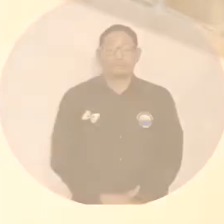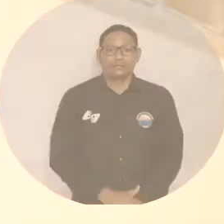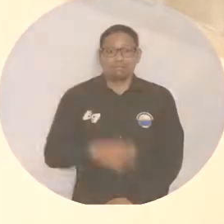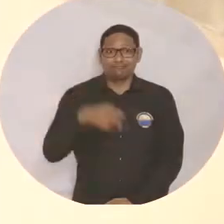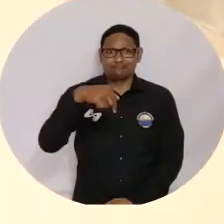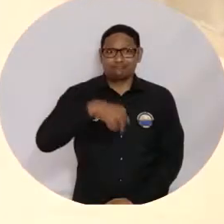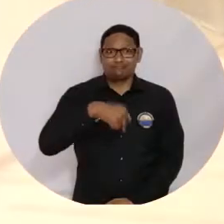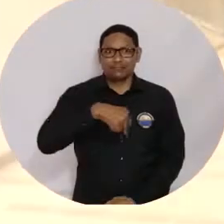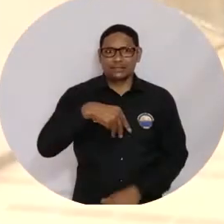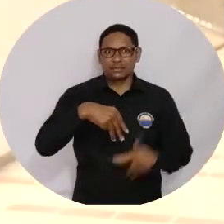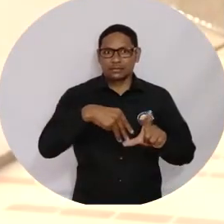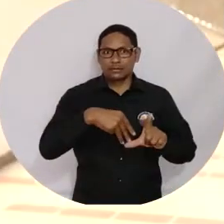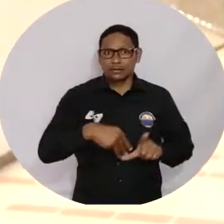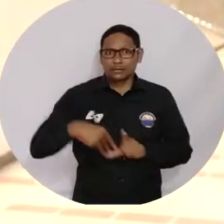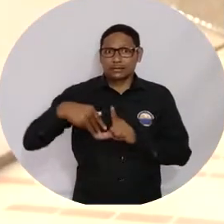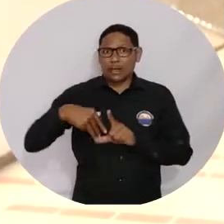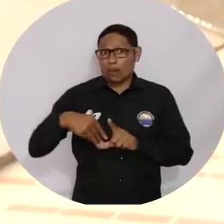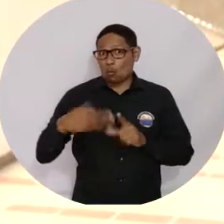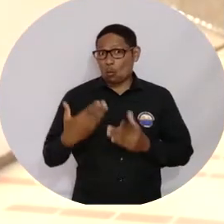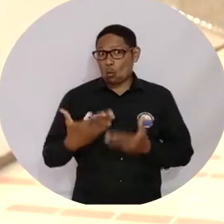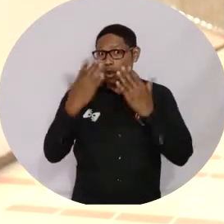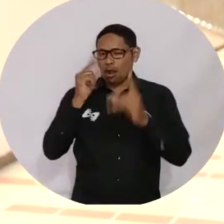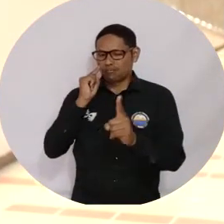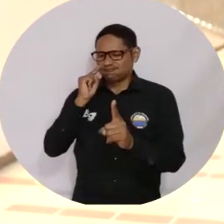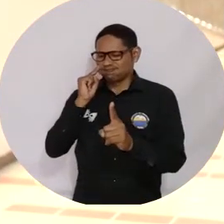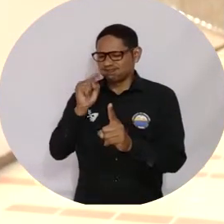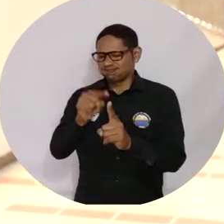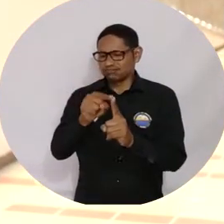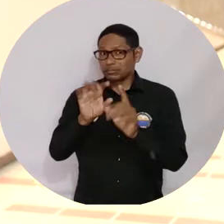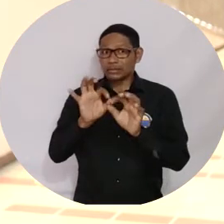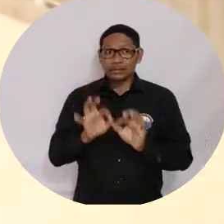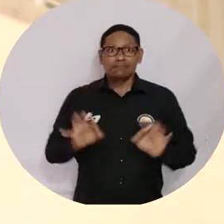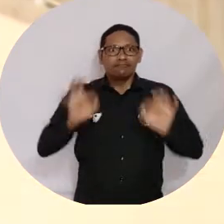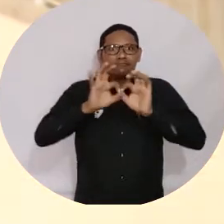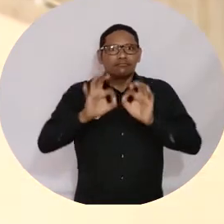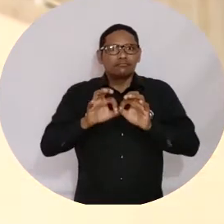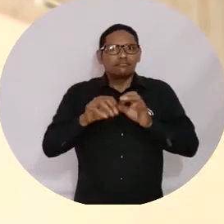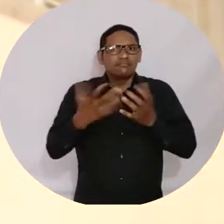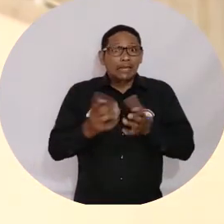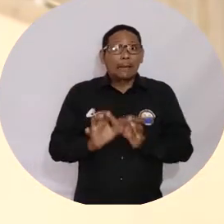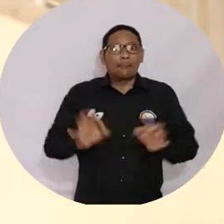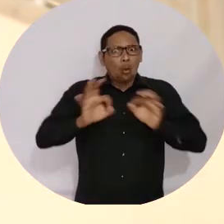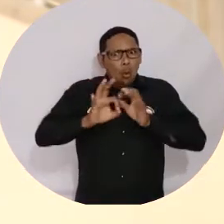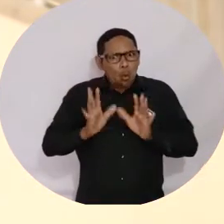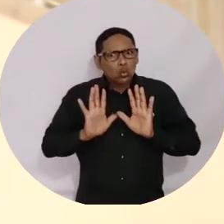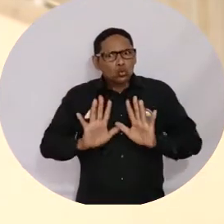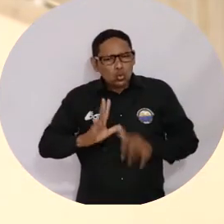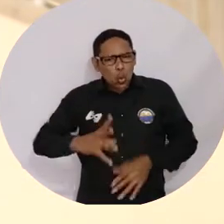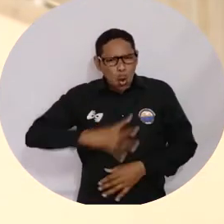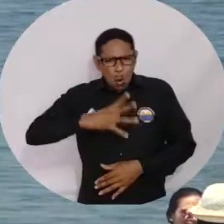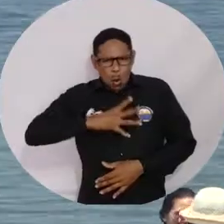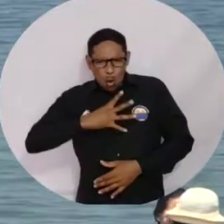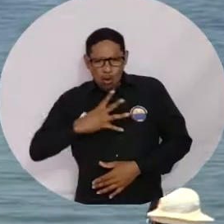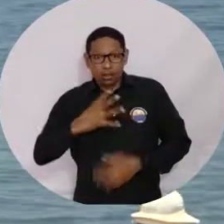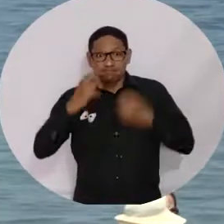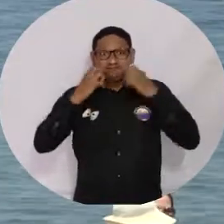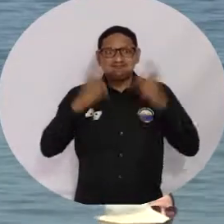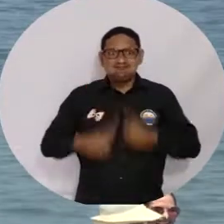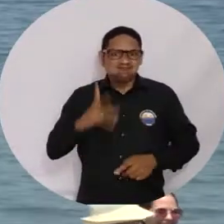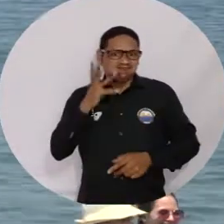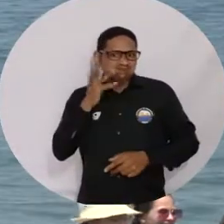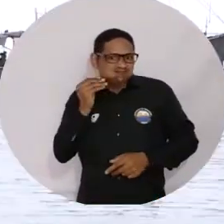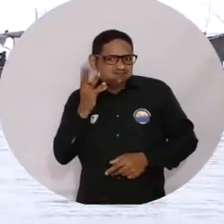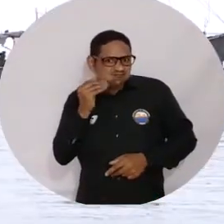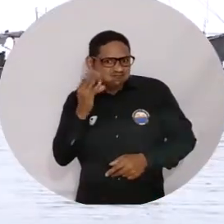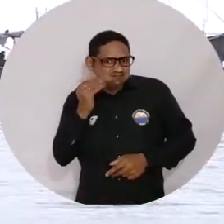Esta maestría nos lleva a un objetivo bien importante y es generar unas competencias importantes en un recurso humano que se